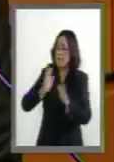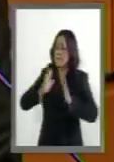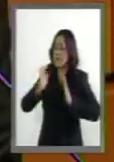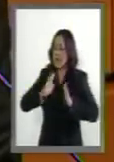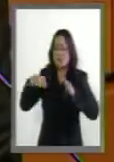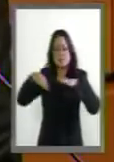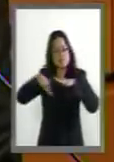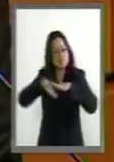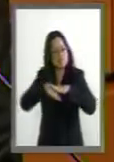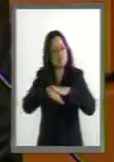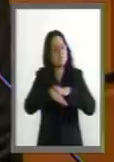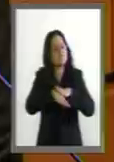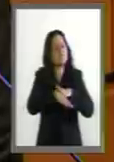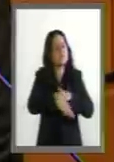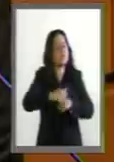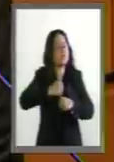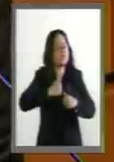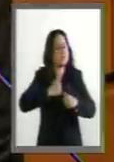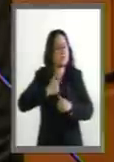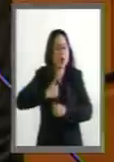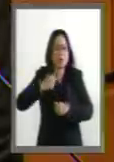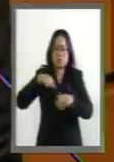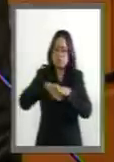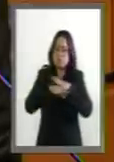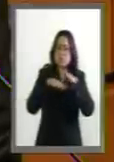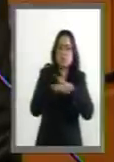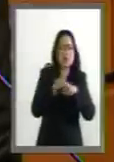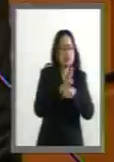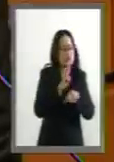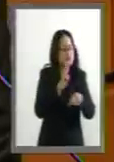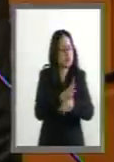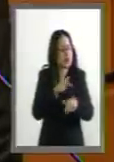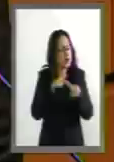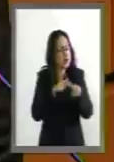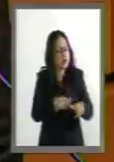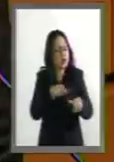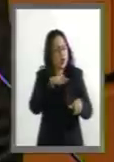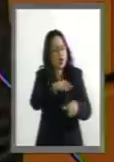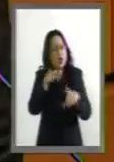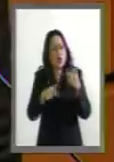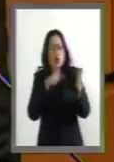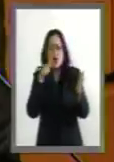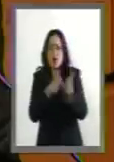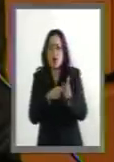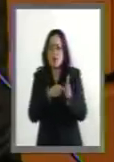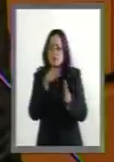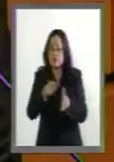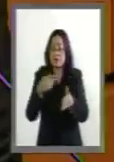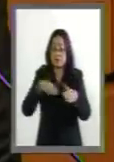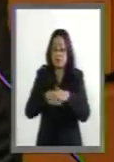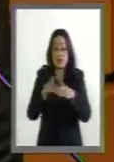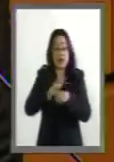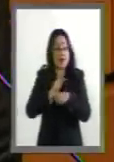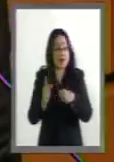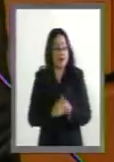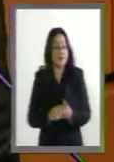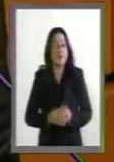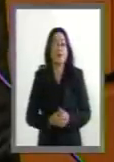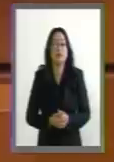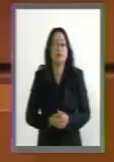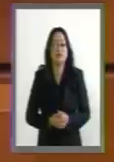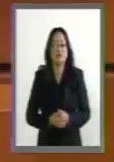mexicano se mantenga ocupando al propio país, el ejército.